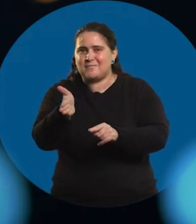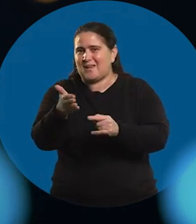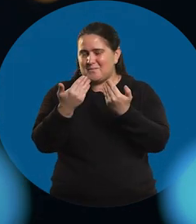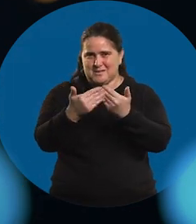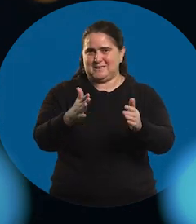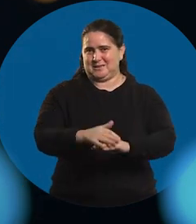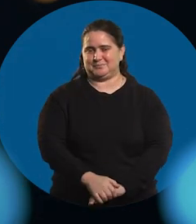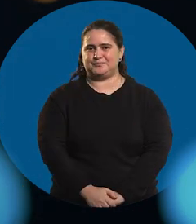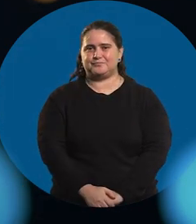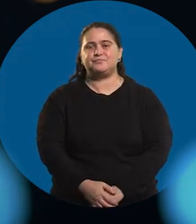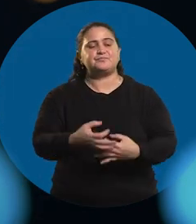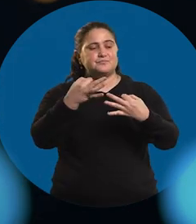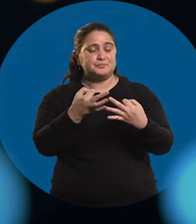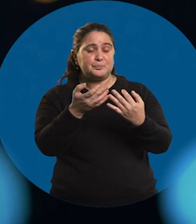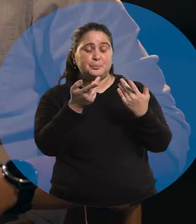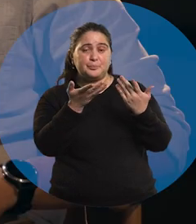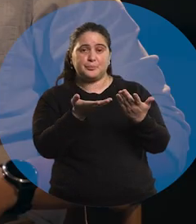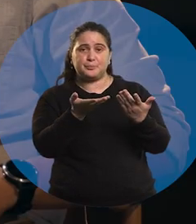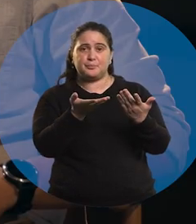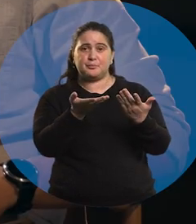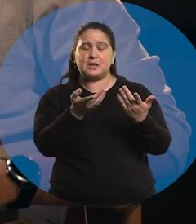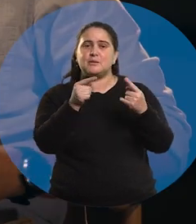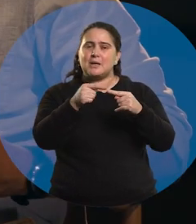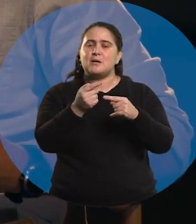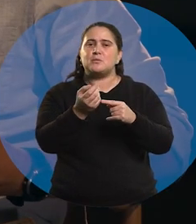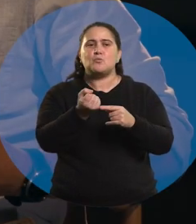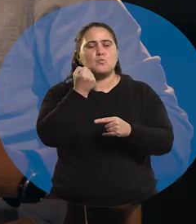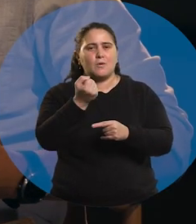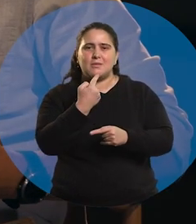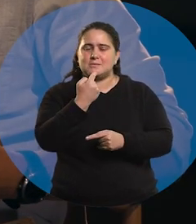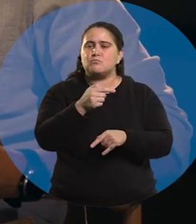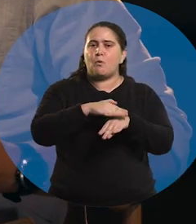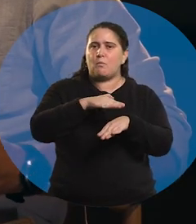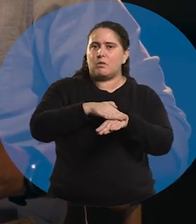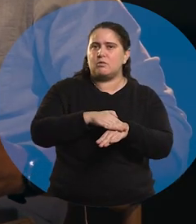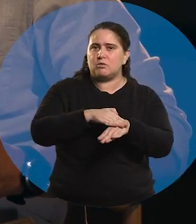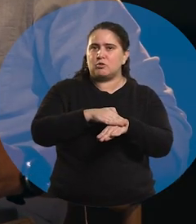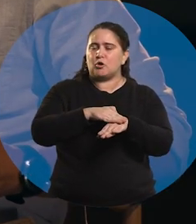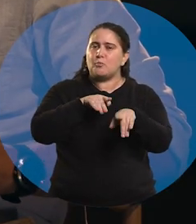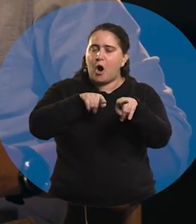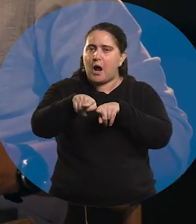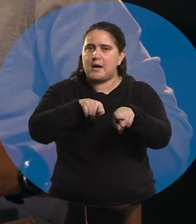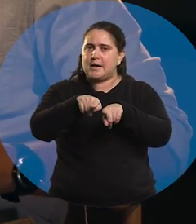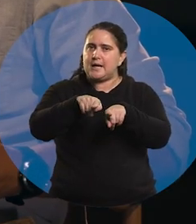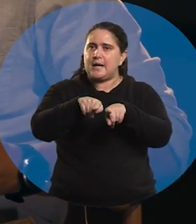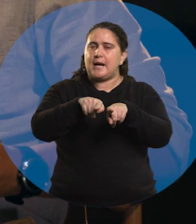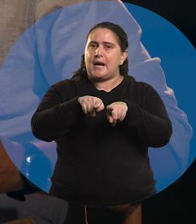arranqué. Eduardo, leíste mucho énfasis también a ese momento de... Hay una carrera que está